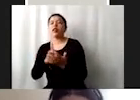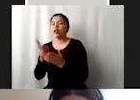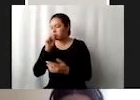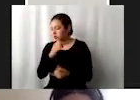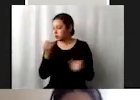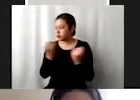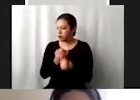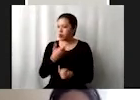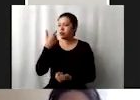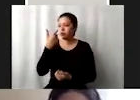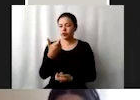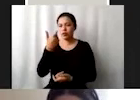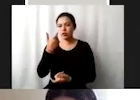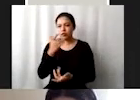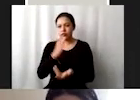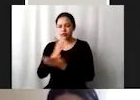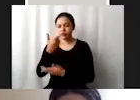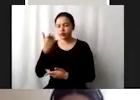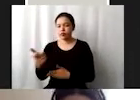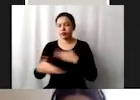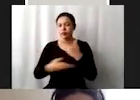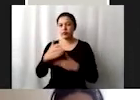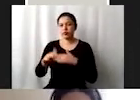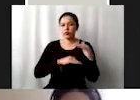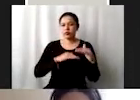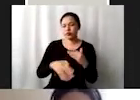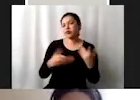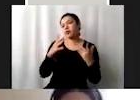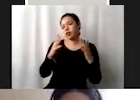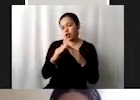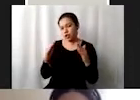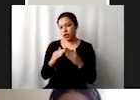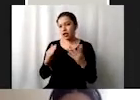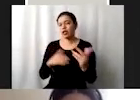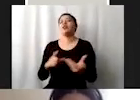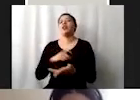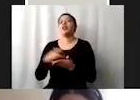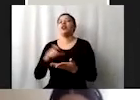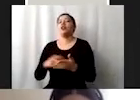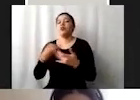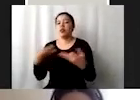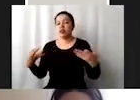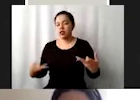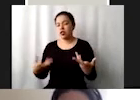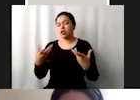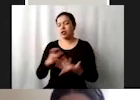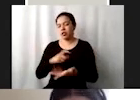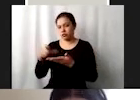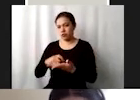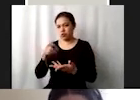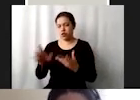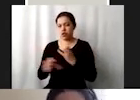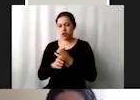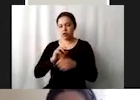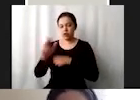económicos, servicios básicos de propiedad, de control de tierras y bienes, herencias, recursos naturales, tecnología